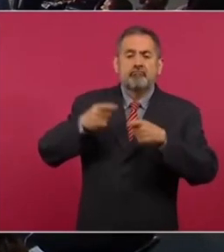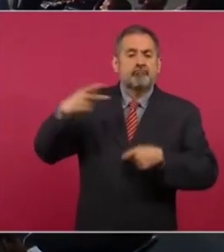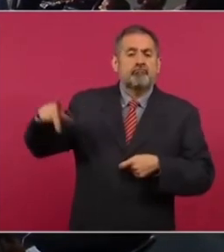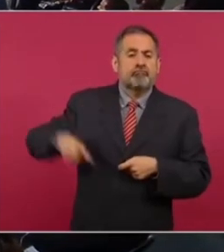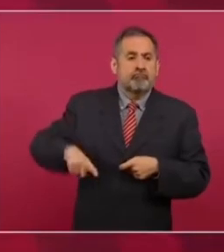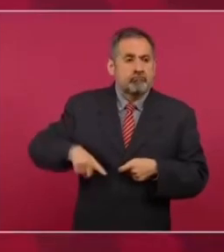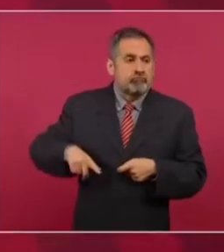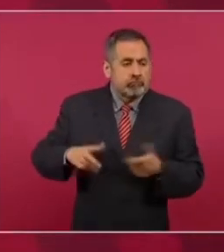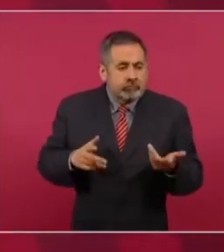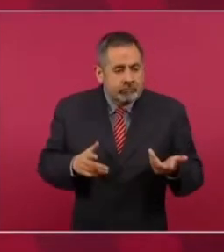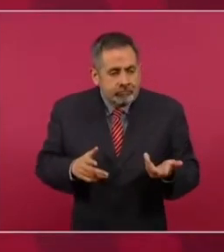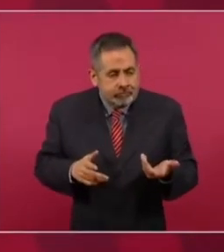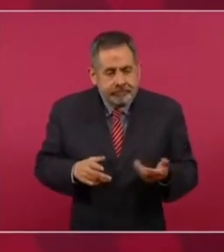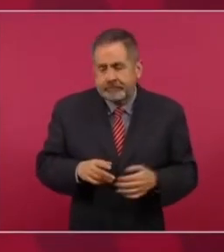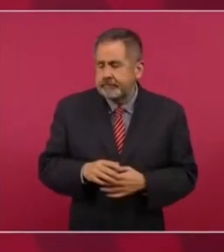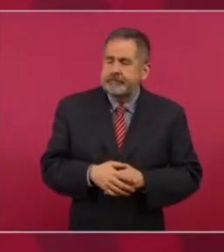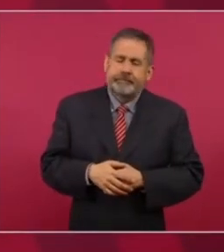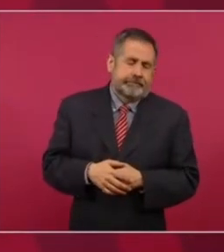lo cual es una